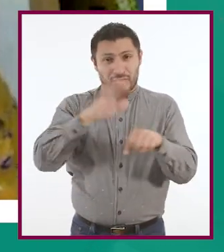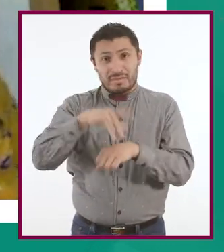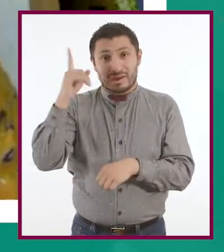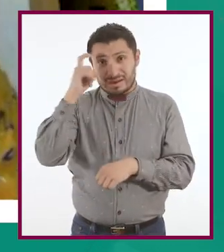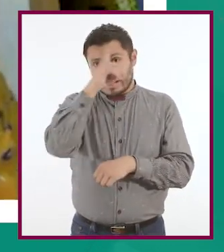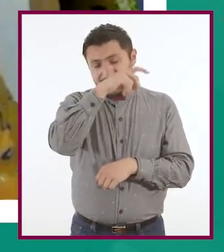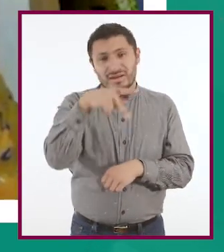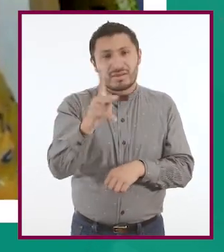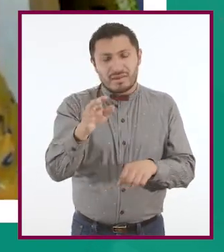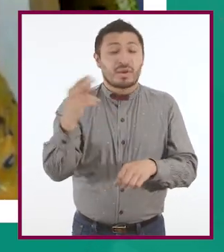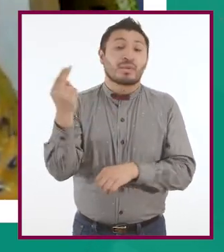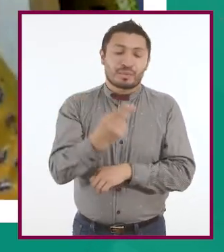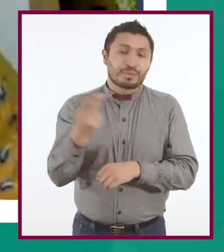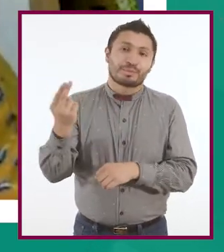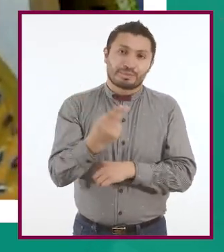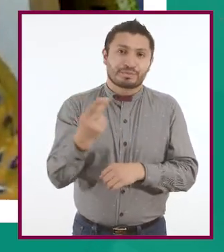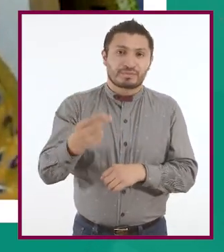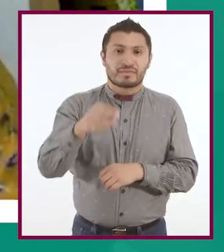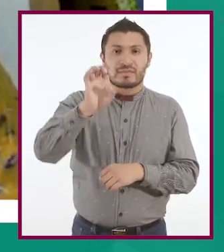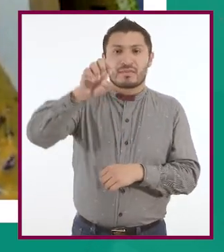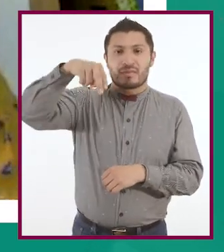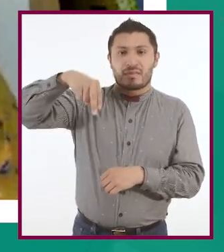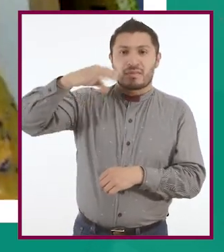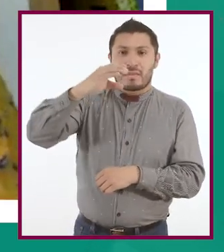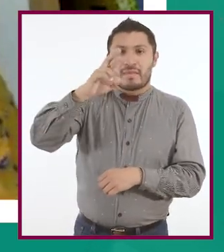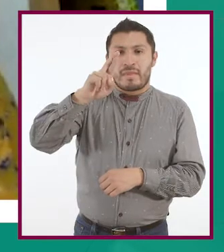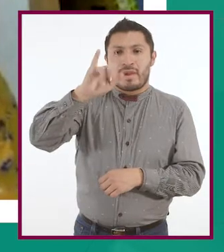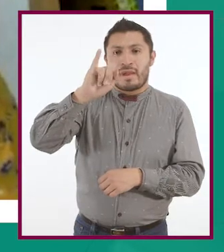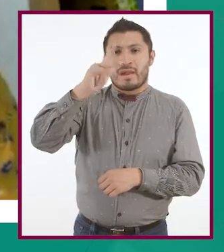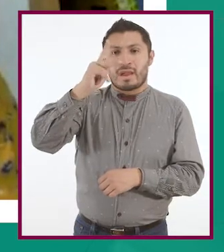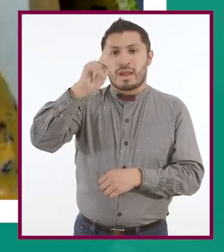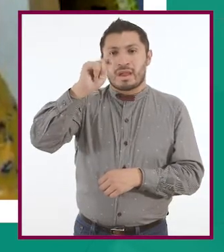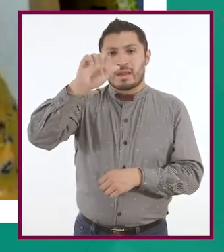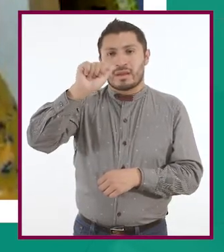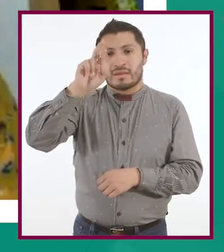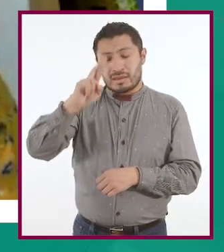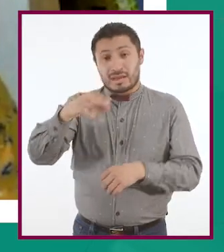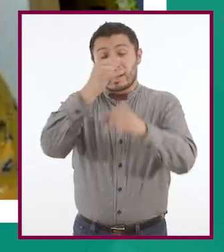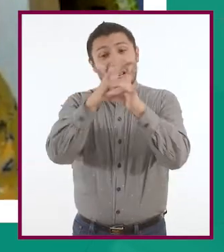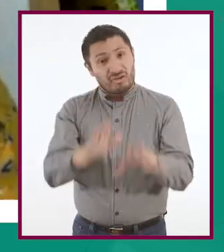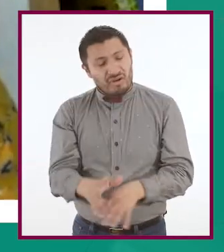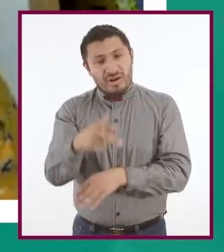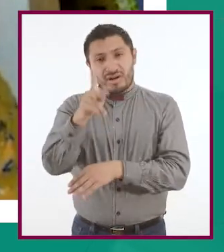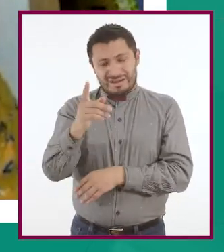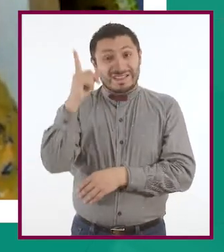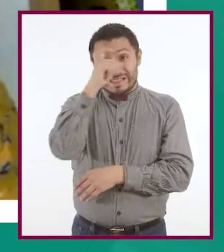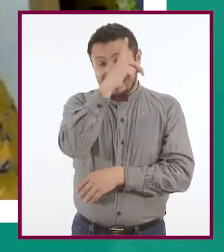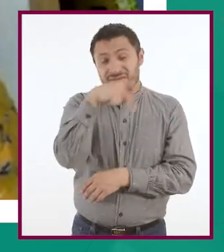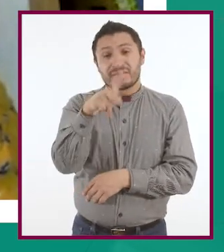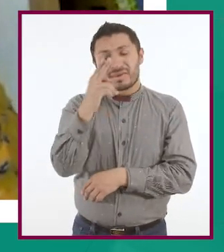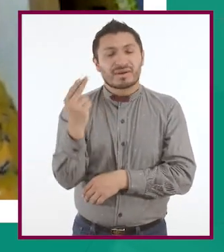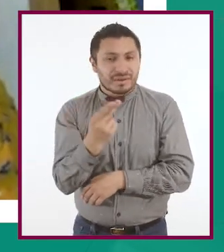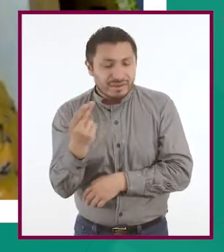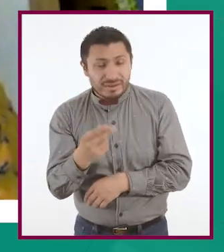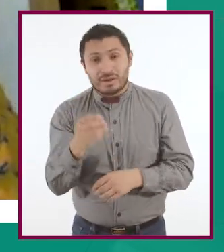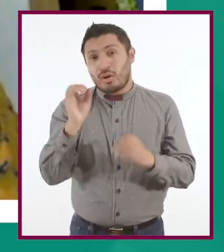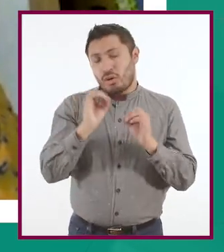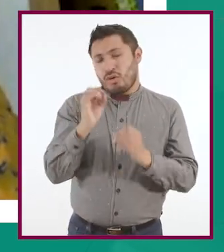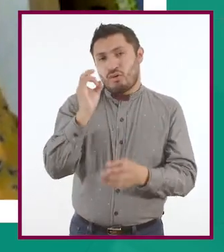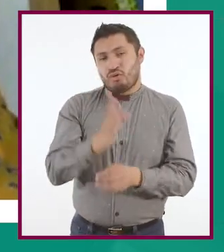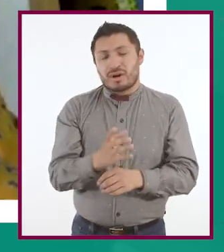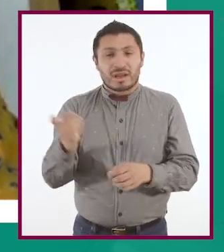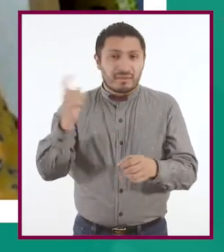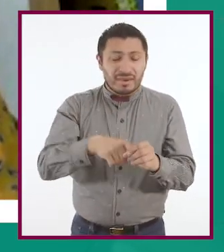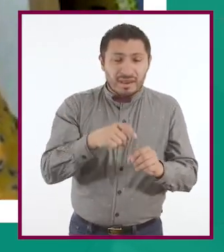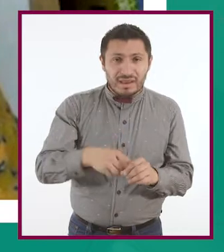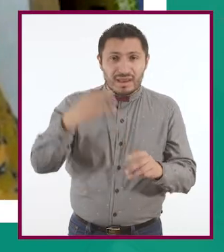pero también es necesario y también podemos ayudarnos conectándonos solo a redes